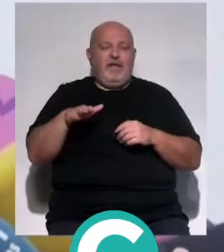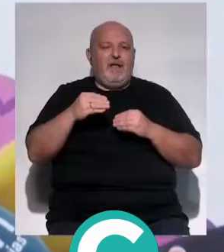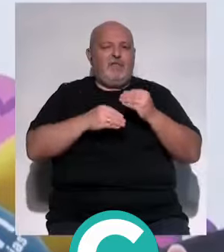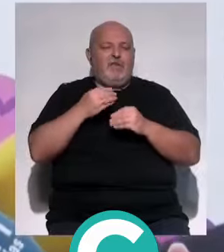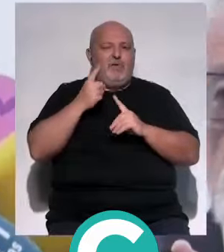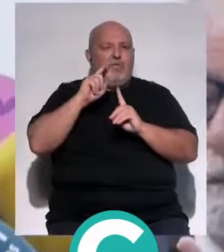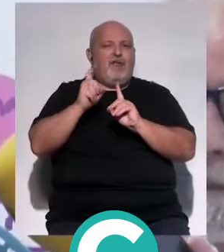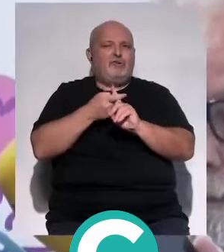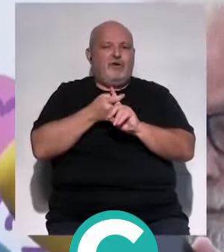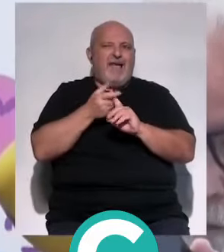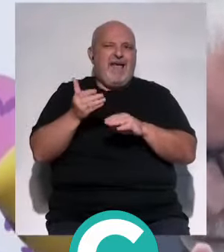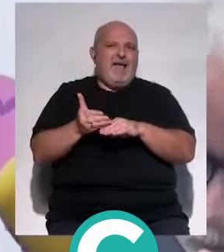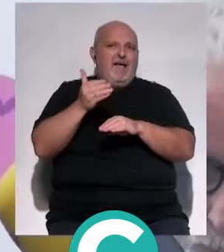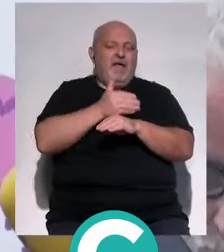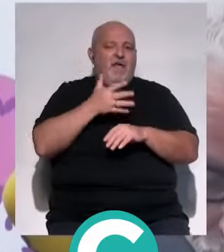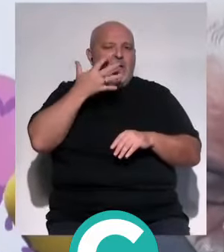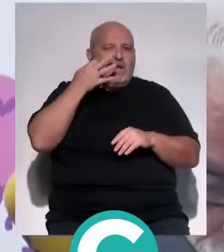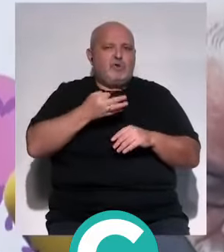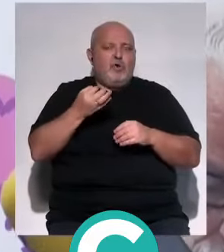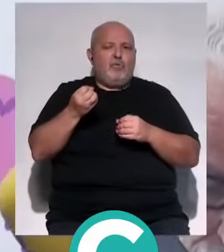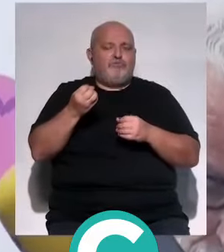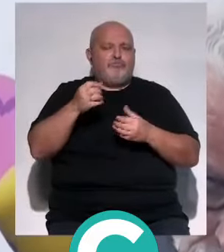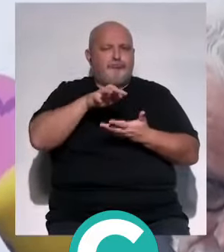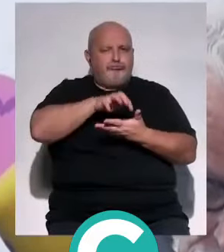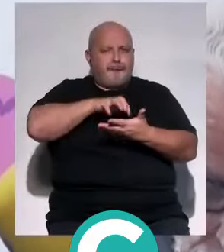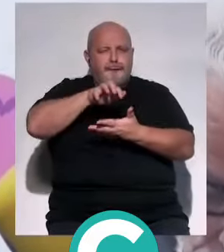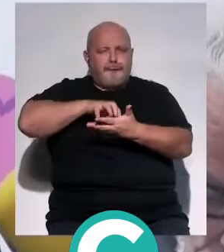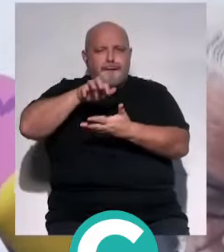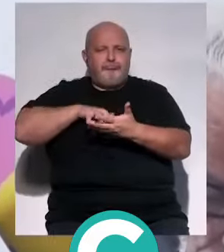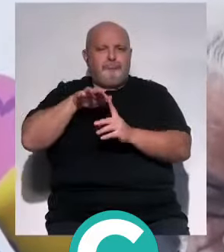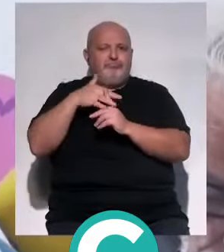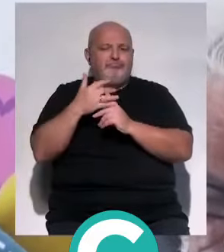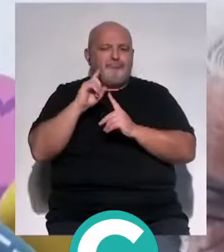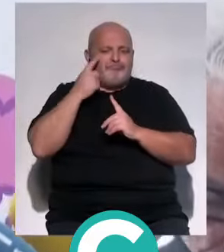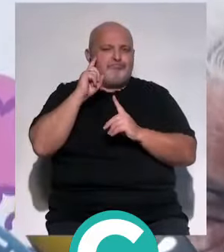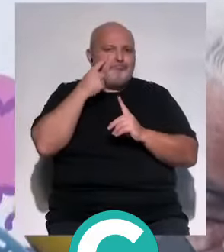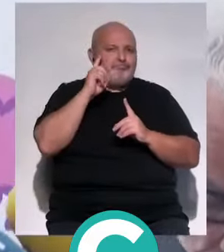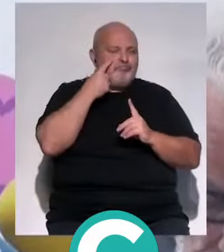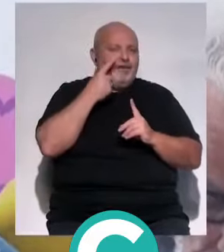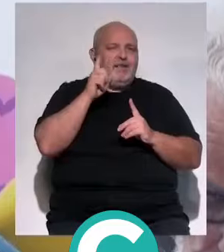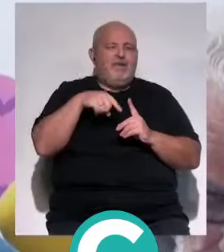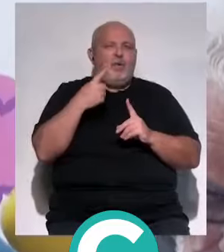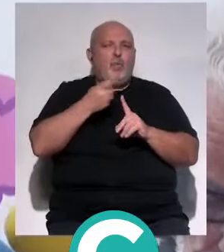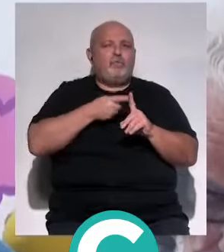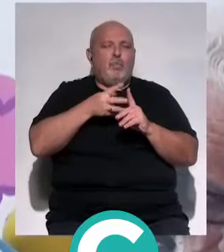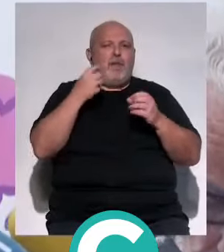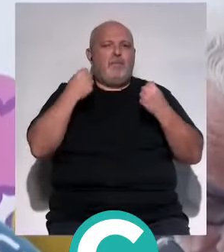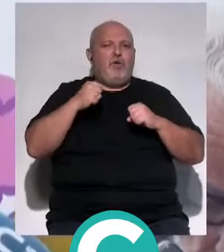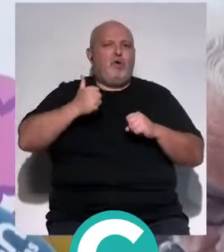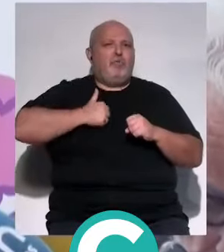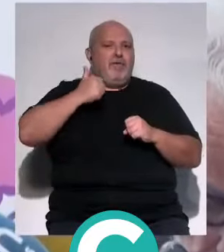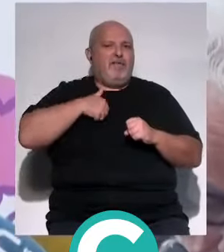a hacer un diagnóstico no solo de los riesgos, no solo de las situaciones que están dando los entornos digitales, sino también de las buenas prácticas y las